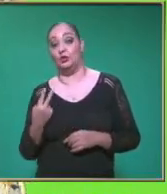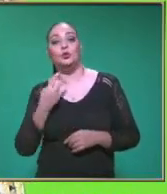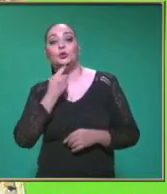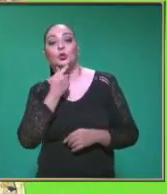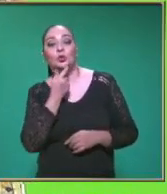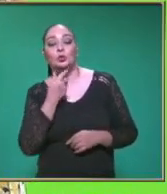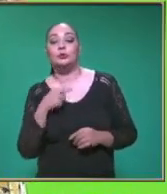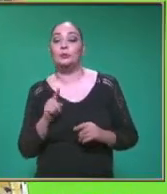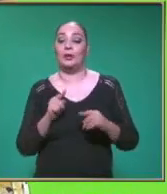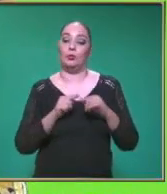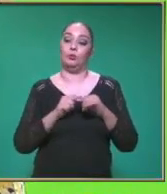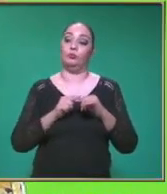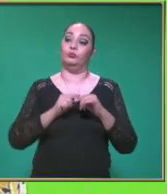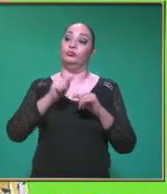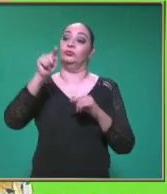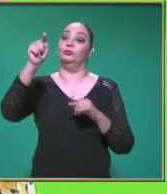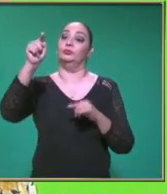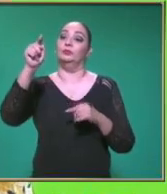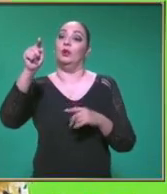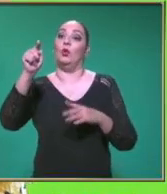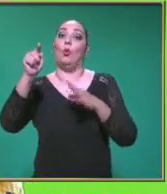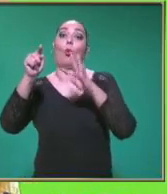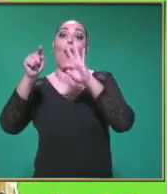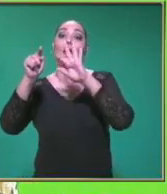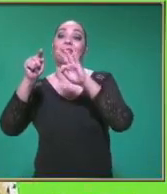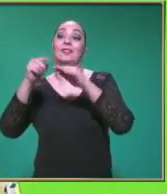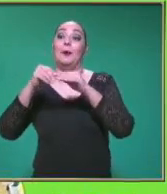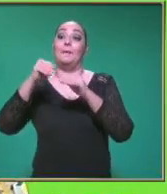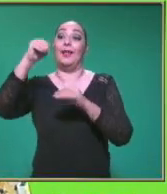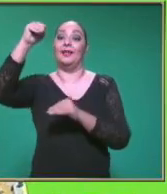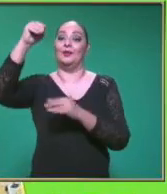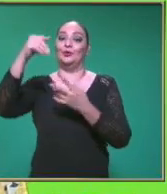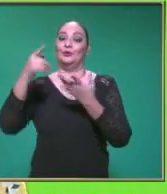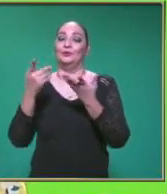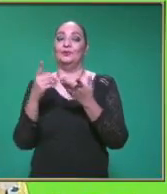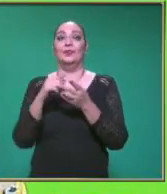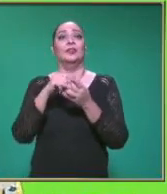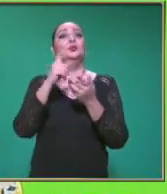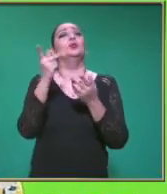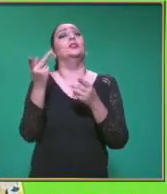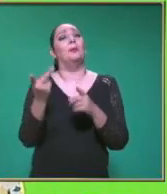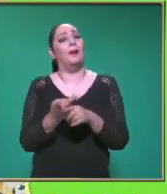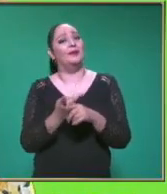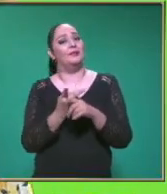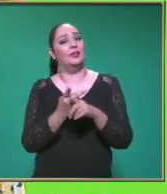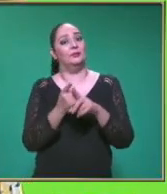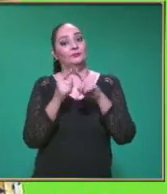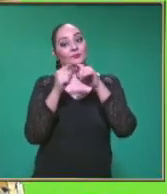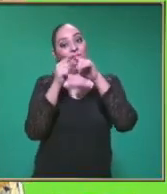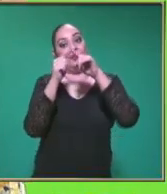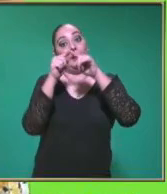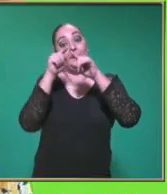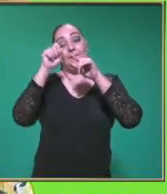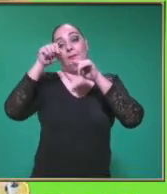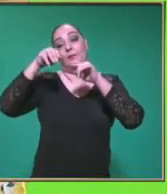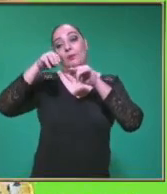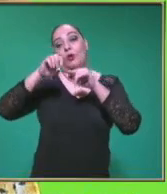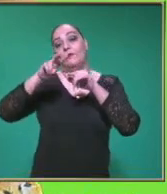ahora llegó Hasta la posición Cuarenta ¿Sí? Y luego de ahí ¿Qué es lo que pasa maestro? El móvil